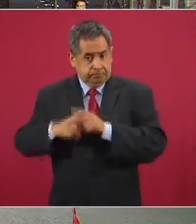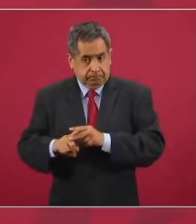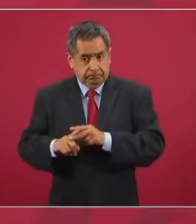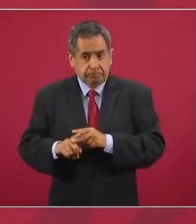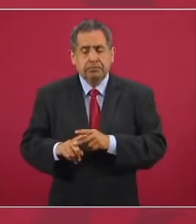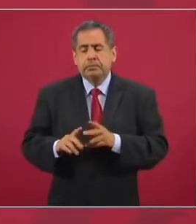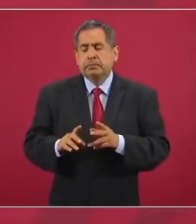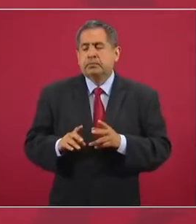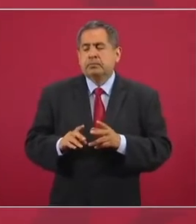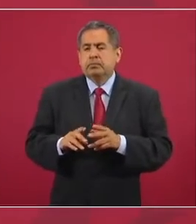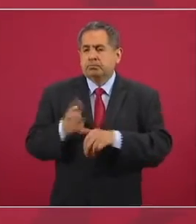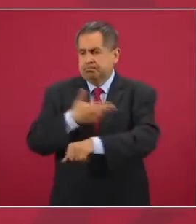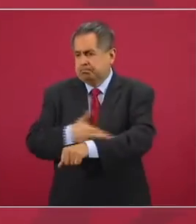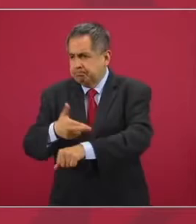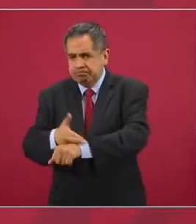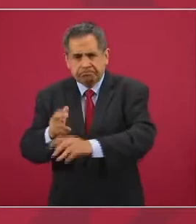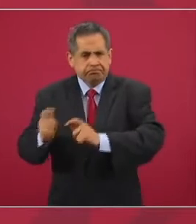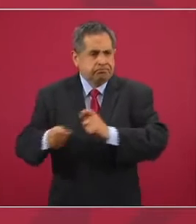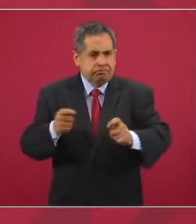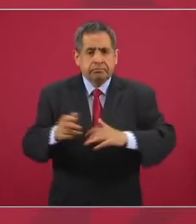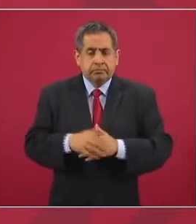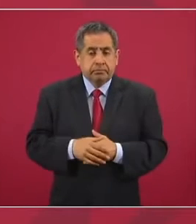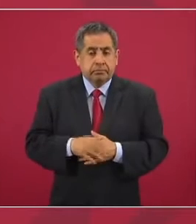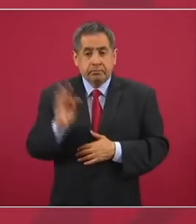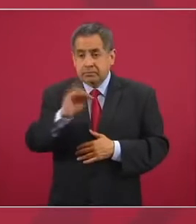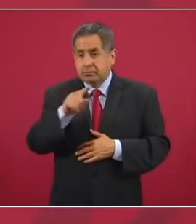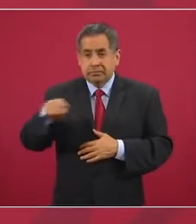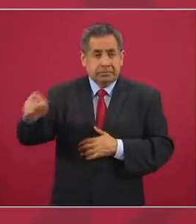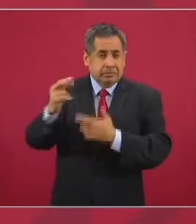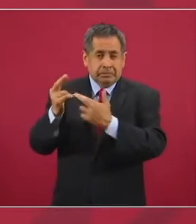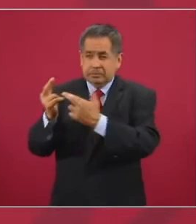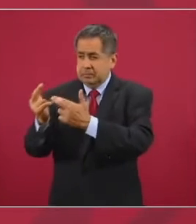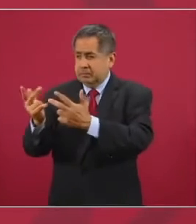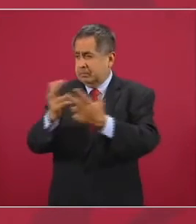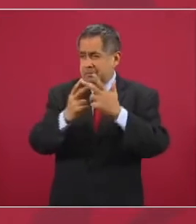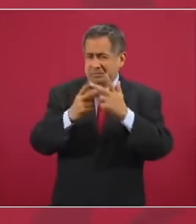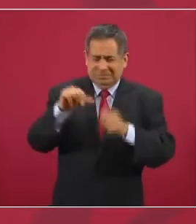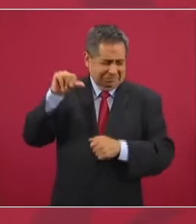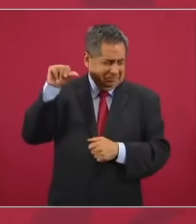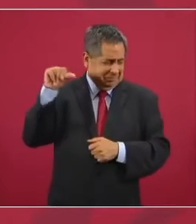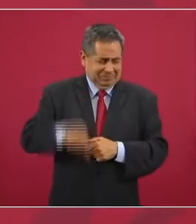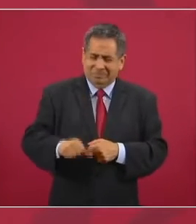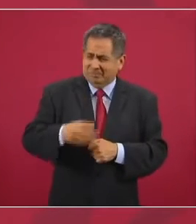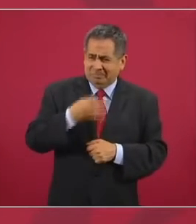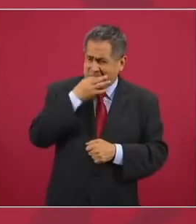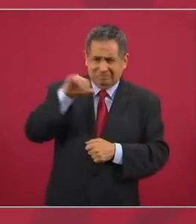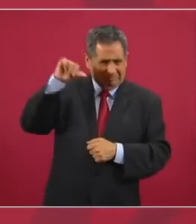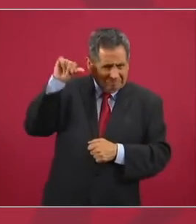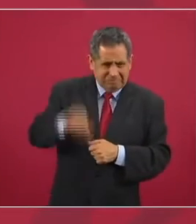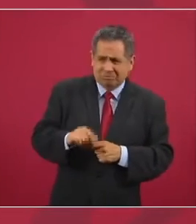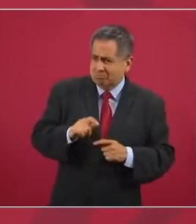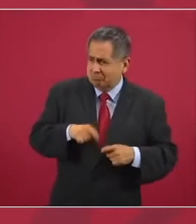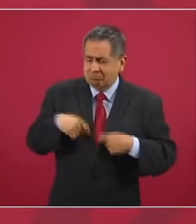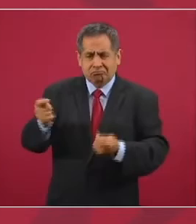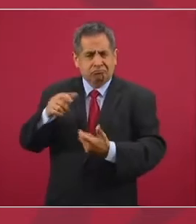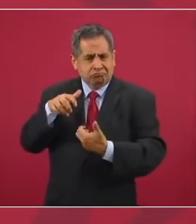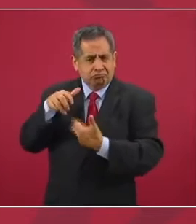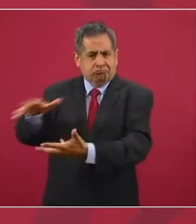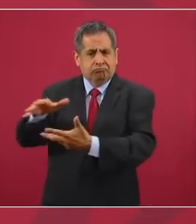Cuando hay daños, de inmediato se actúa.